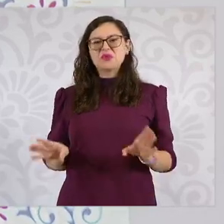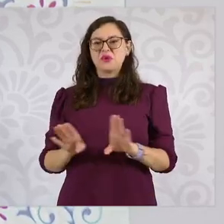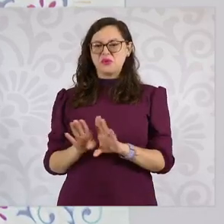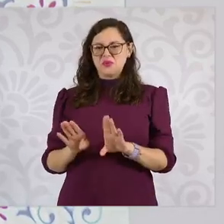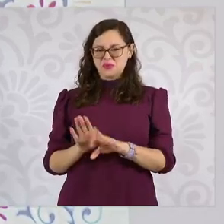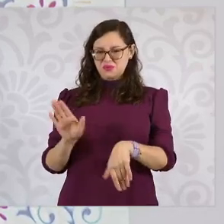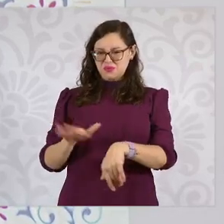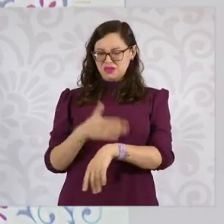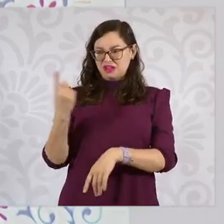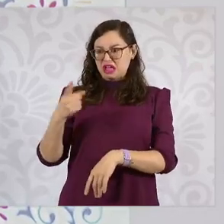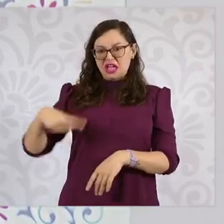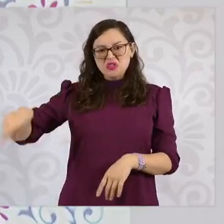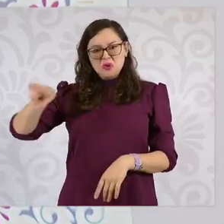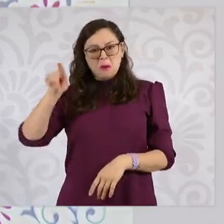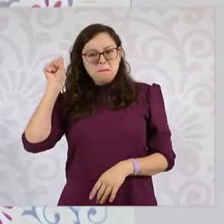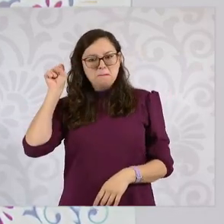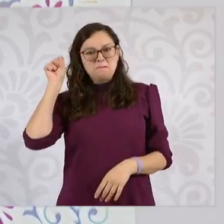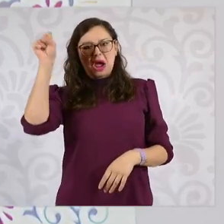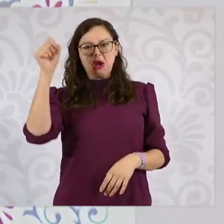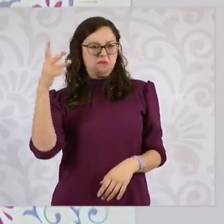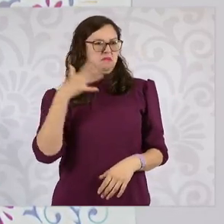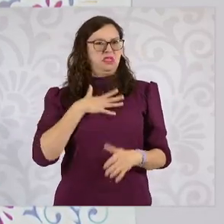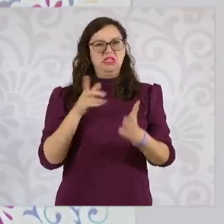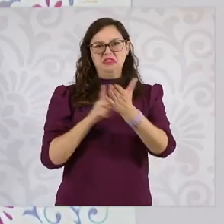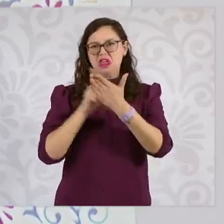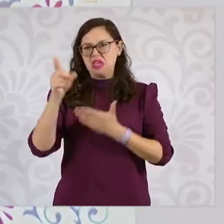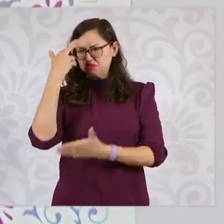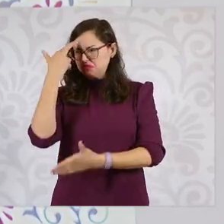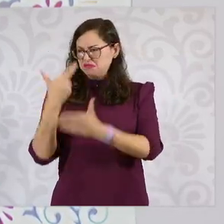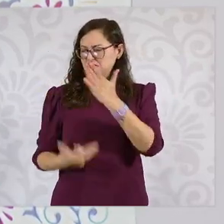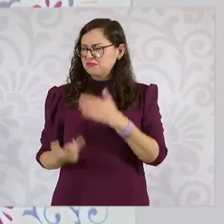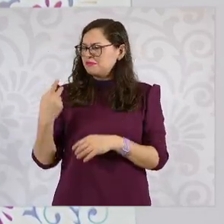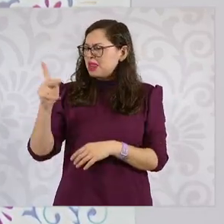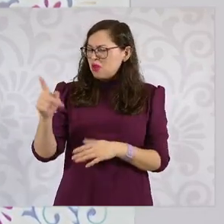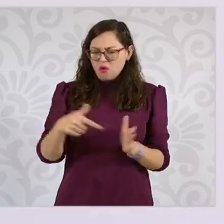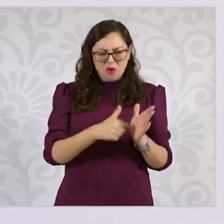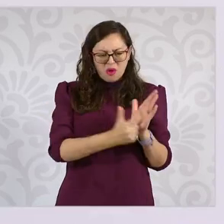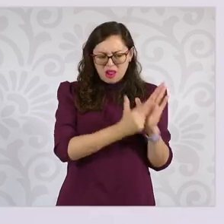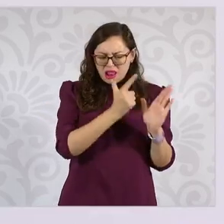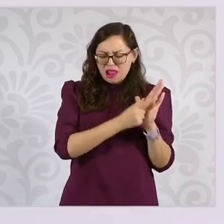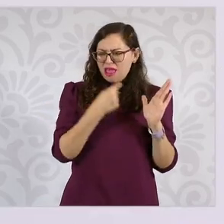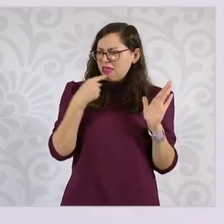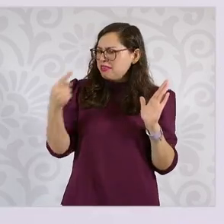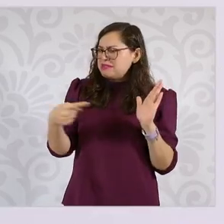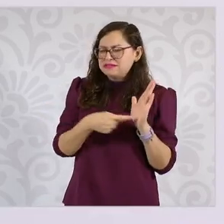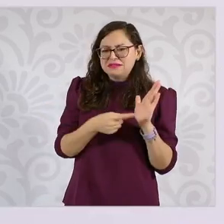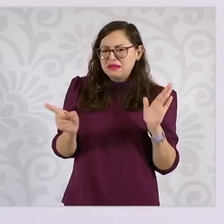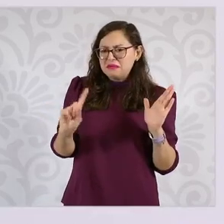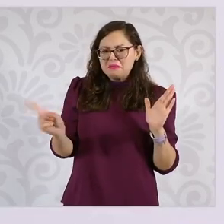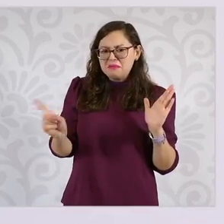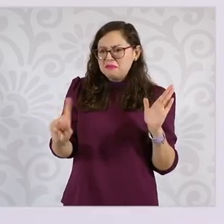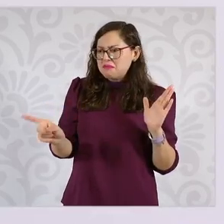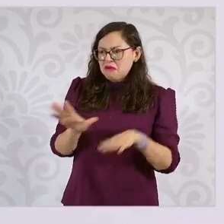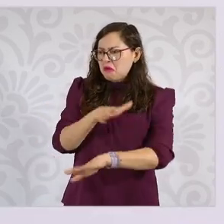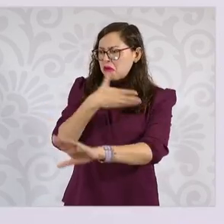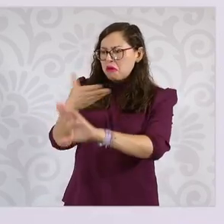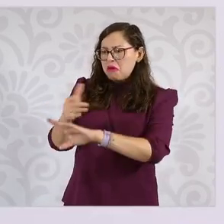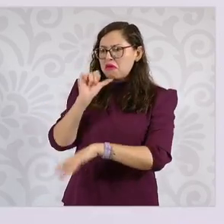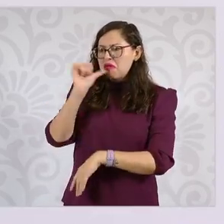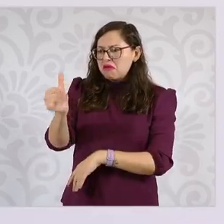que se van a respetar todos sus derechos y sus salarios, sus ingresos. Entonces, ¿cuál es la razón